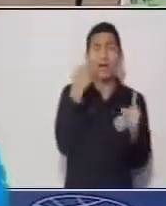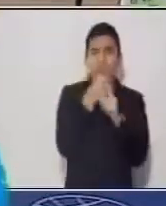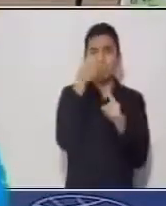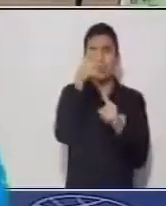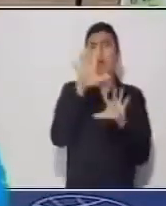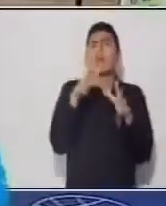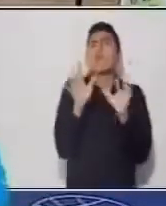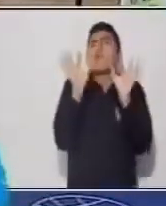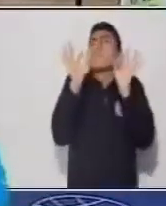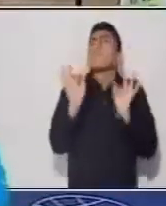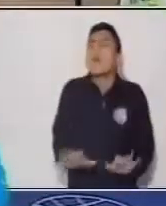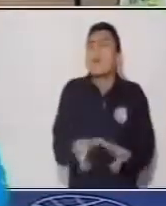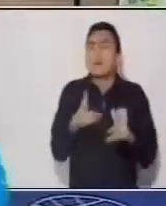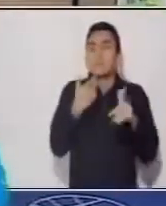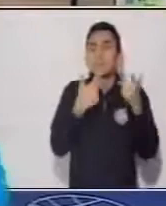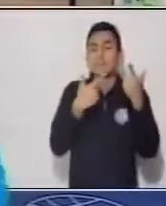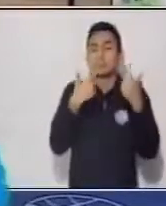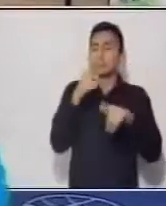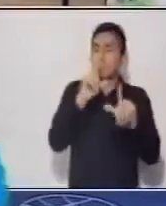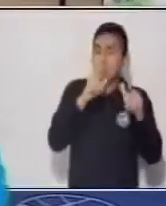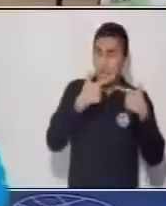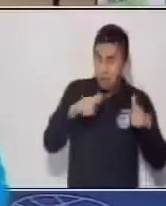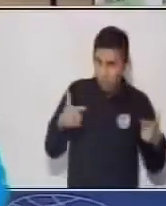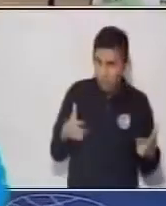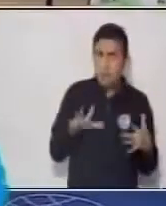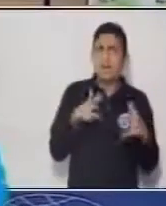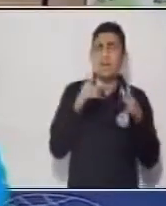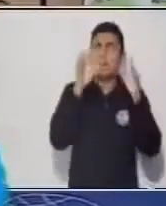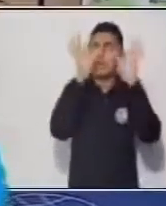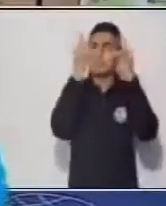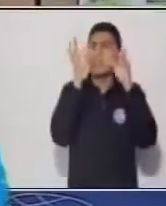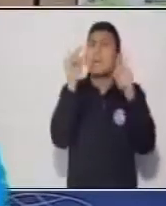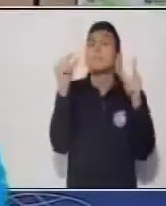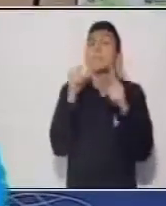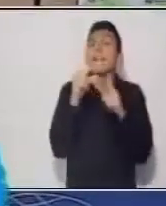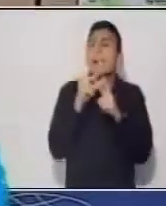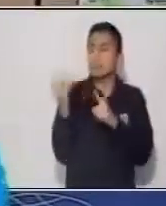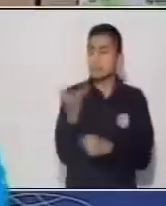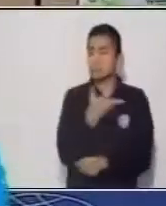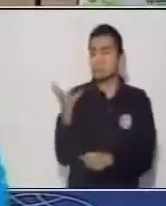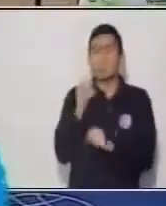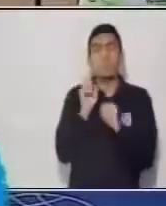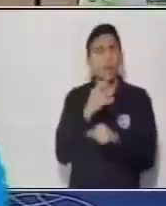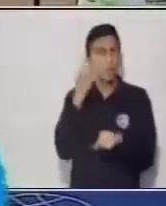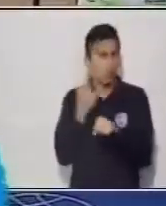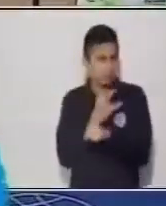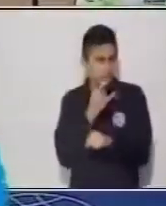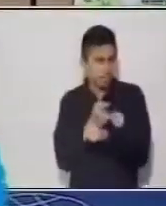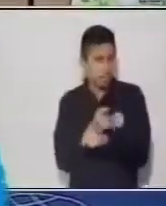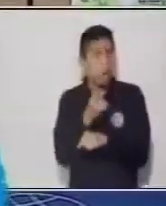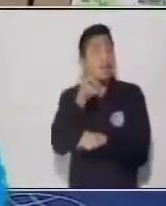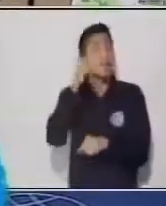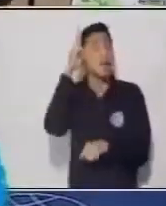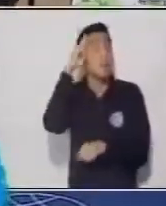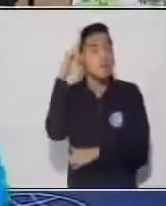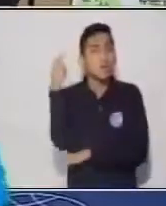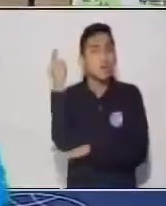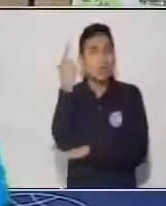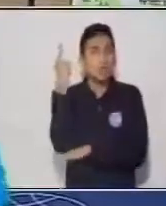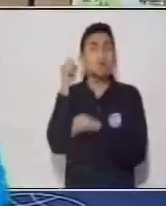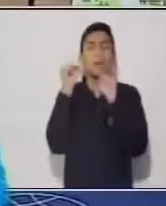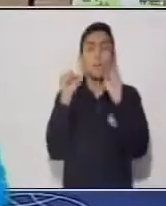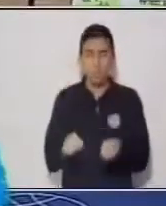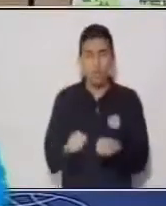lenguaje o registro de la lengua podrían utilizar cada uno recuerde la importancia entonces de